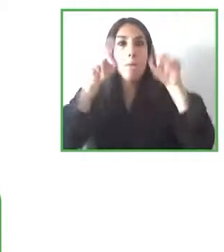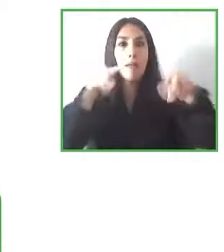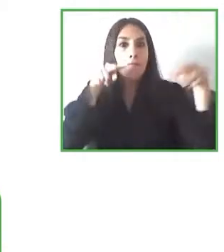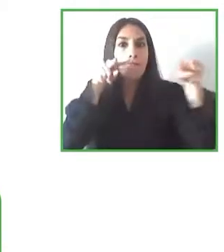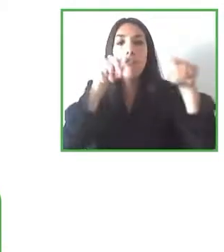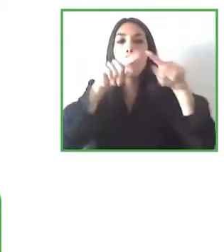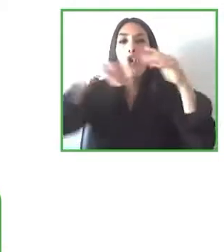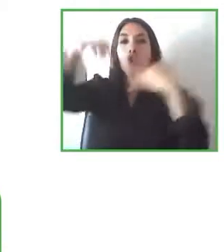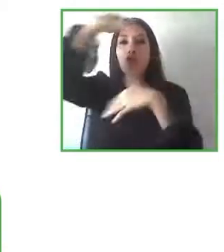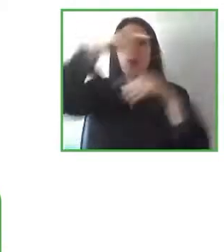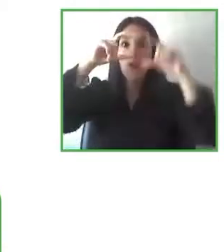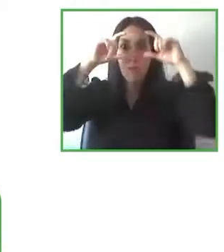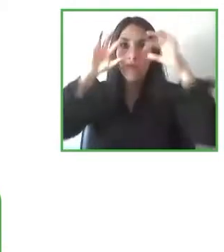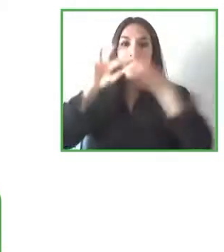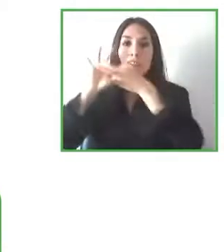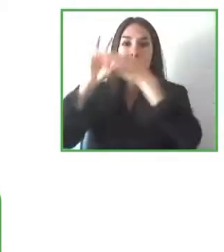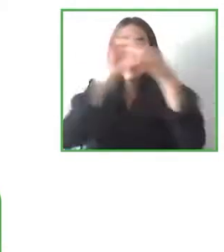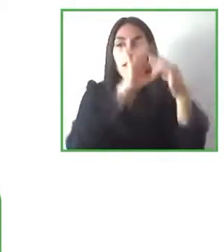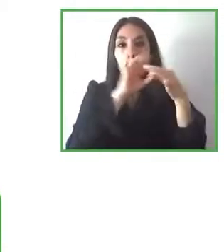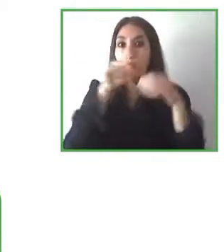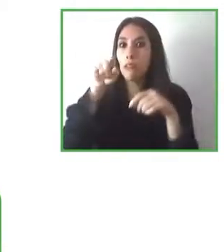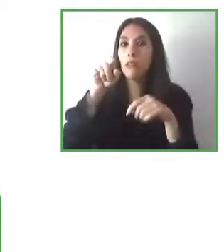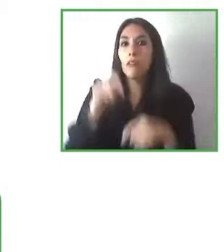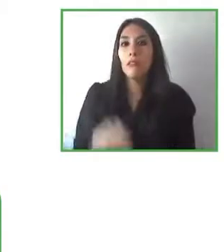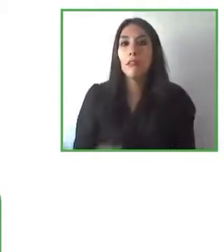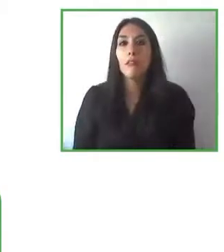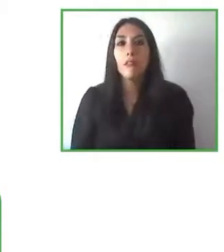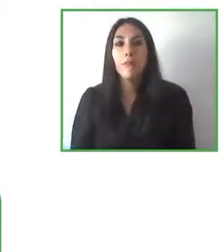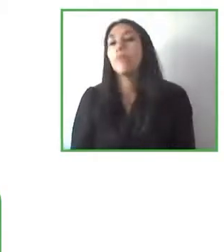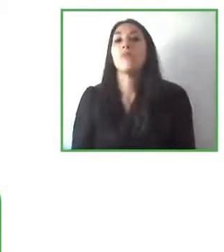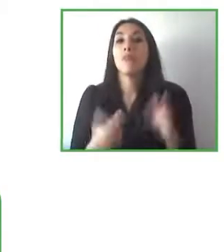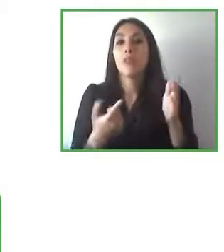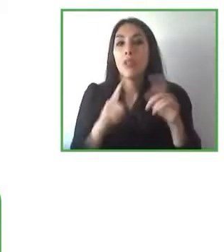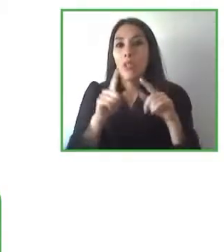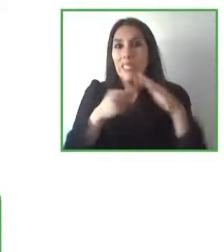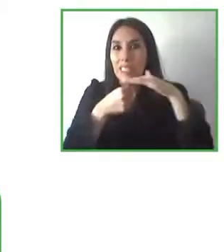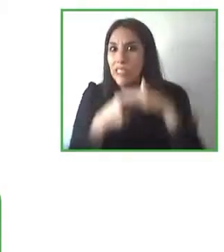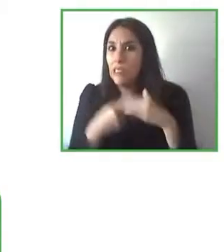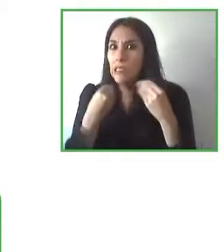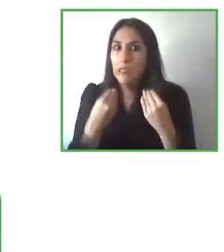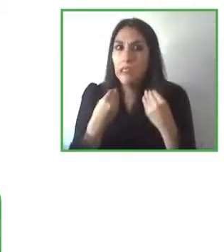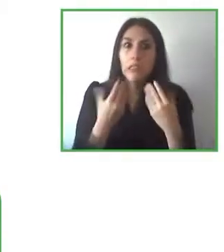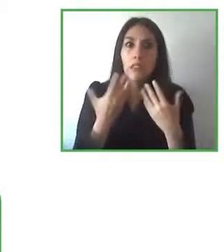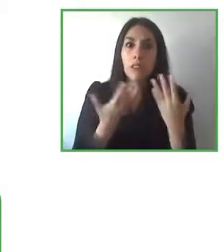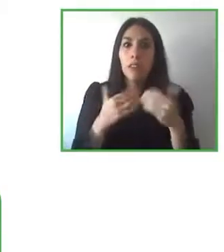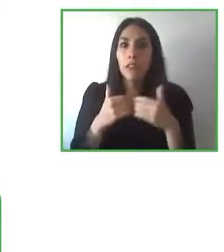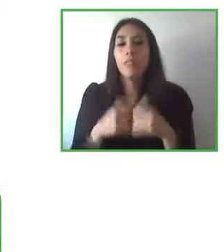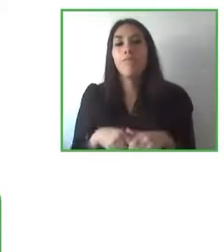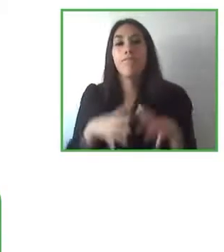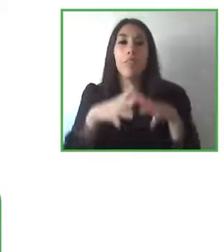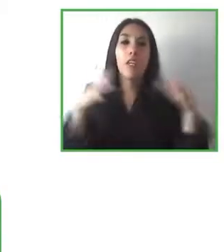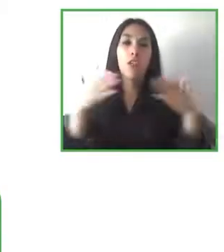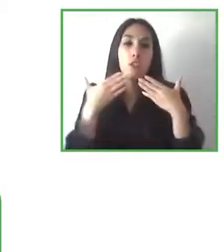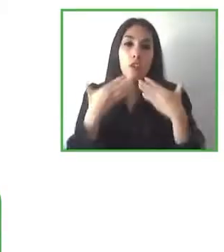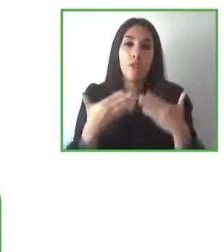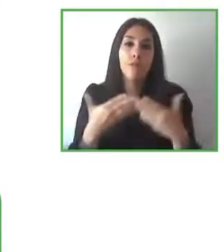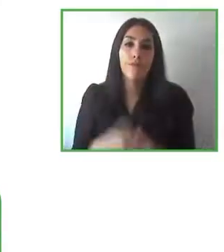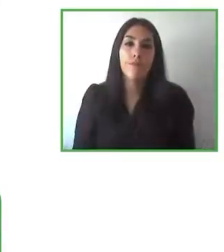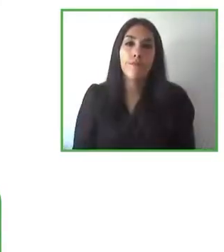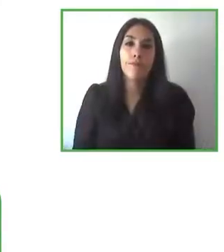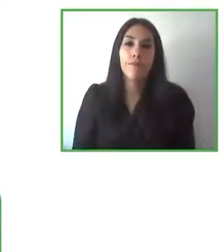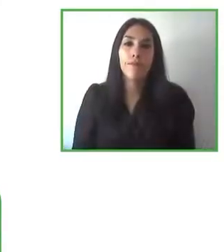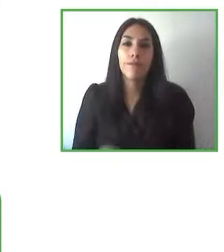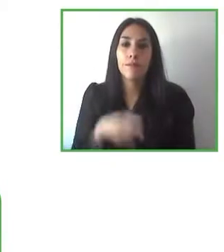muchas gracias Claudio son muy certeras desde mi punto de vista y bueno vamos a pasar